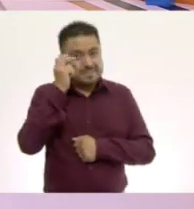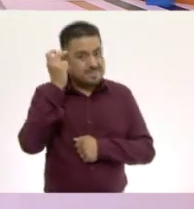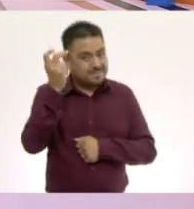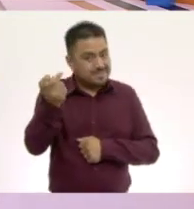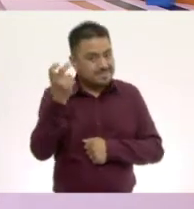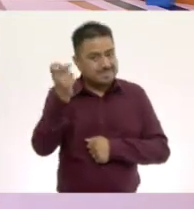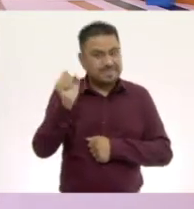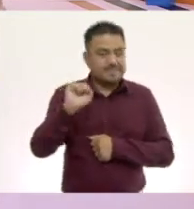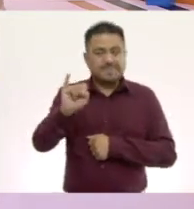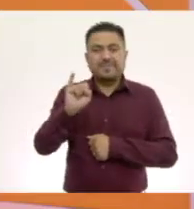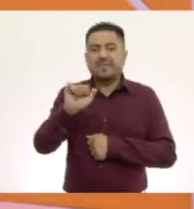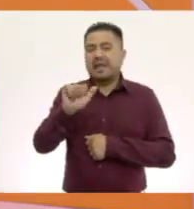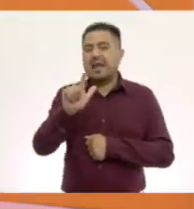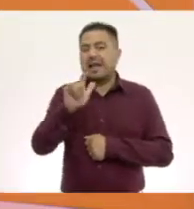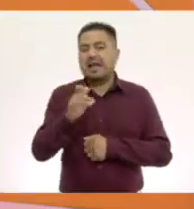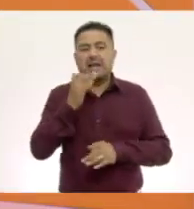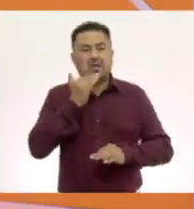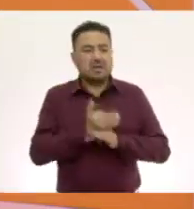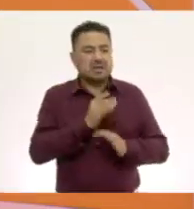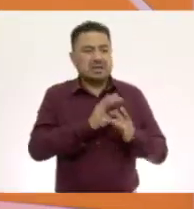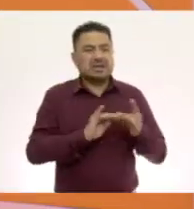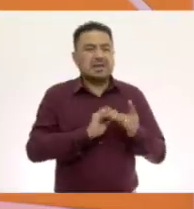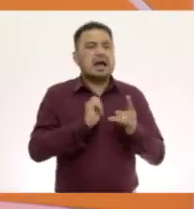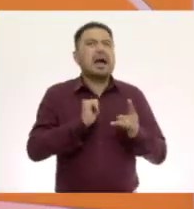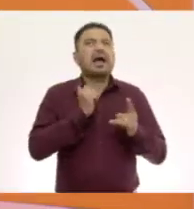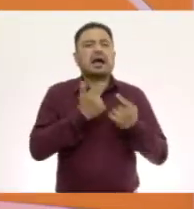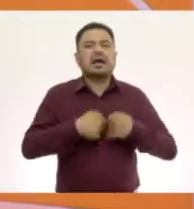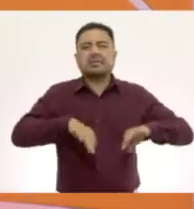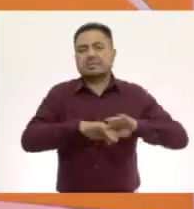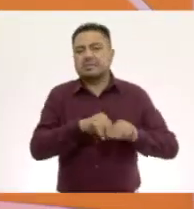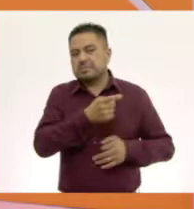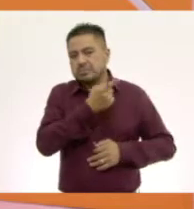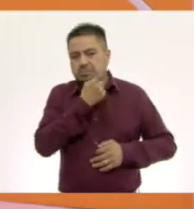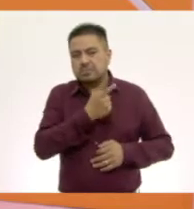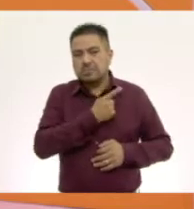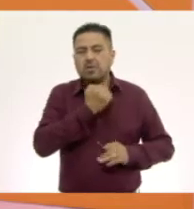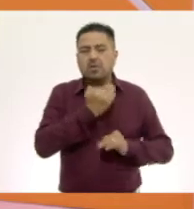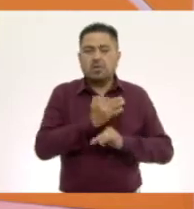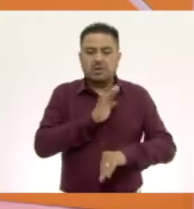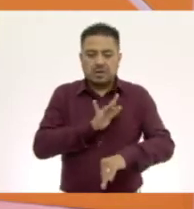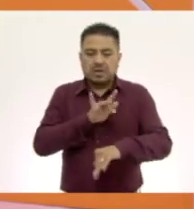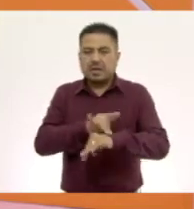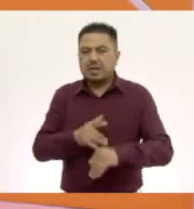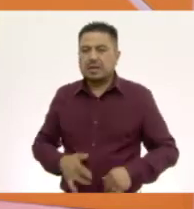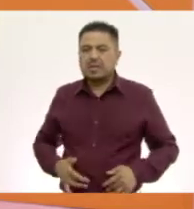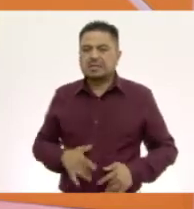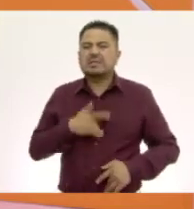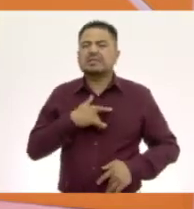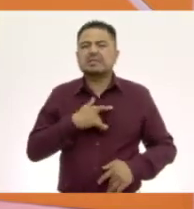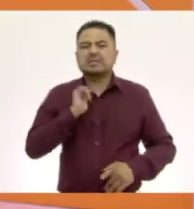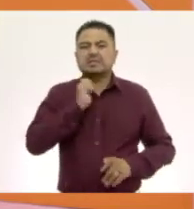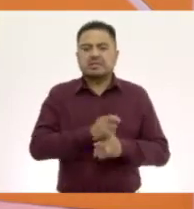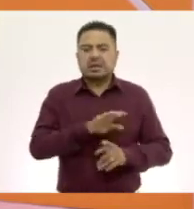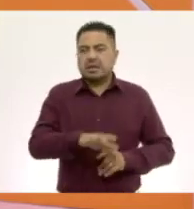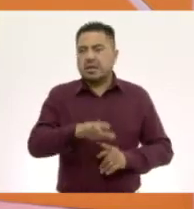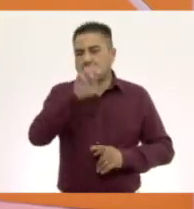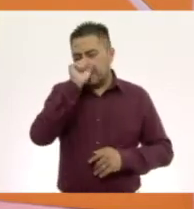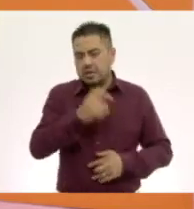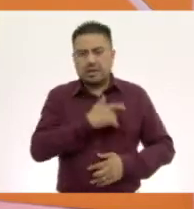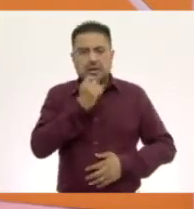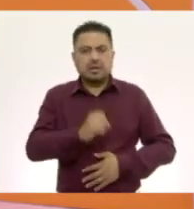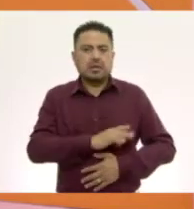Exactamente. Ale nos acaba de decir algo muy importante, porque el sentido del tacto no solamente percibe las sensaciones